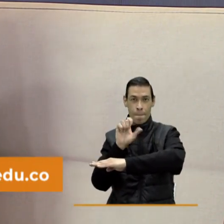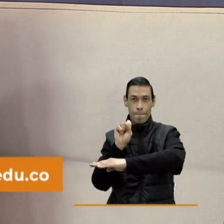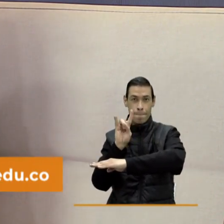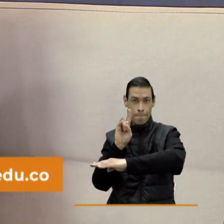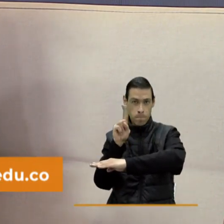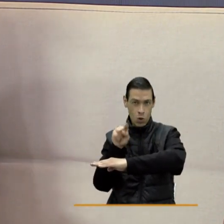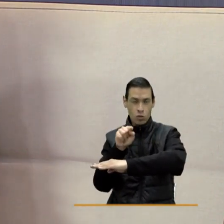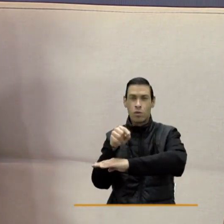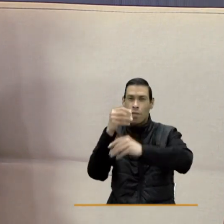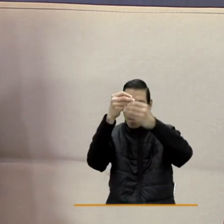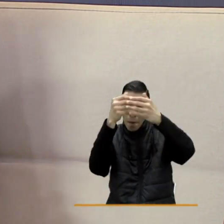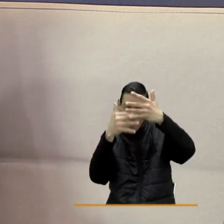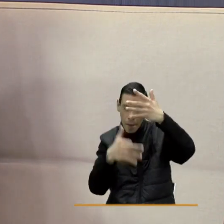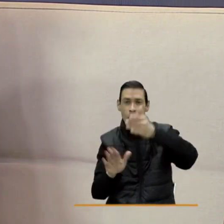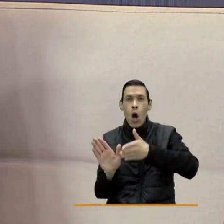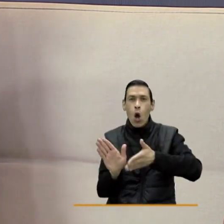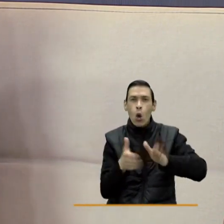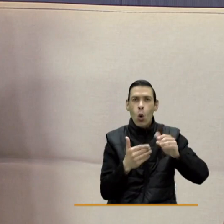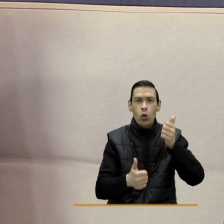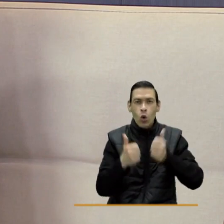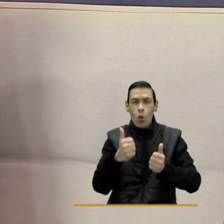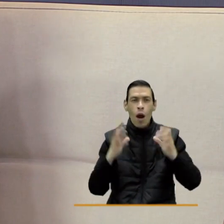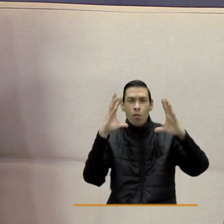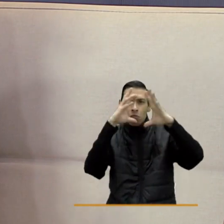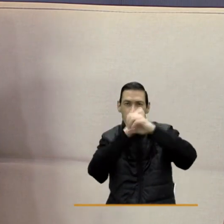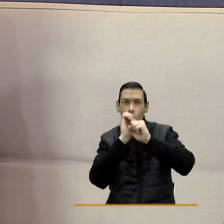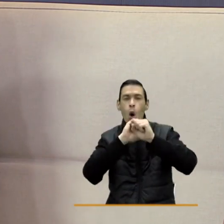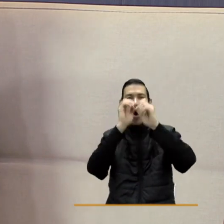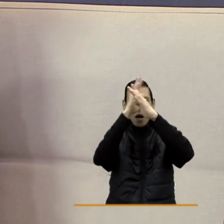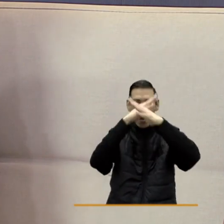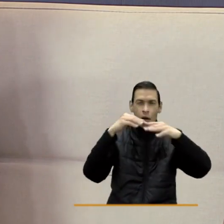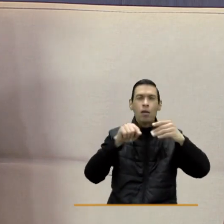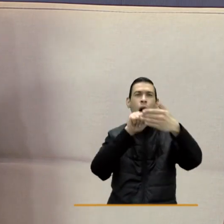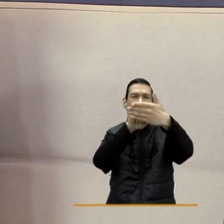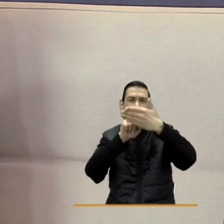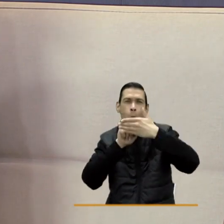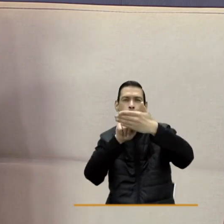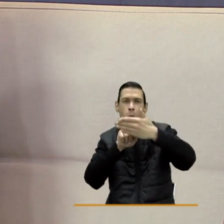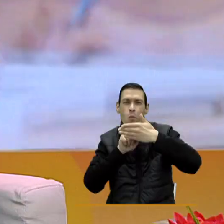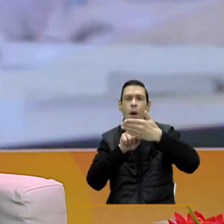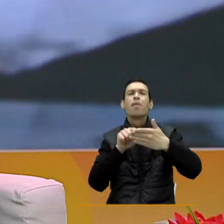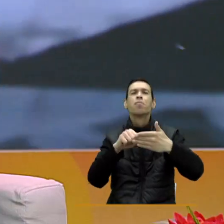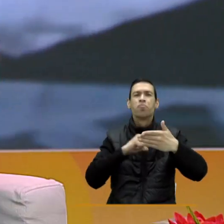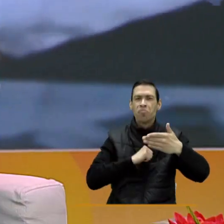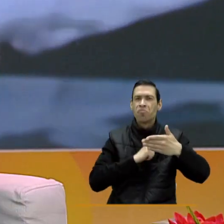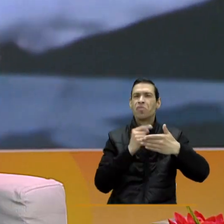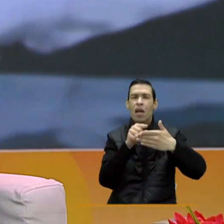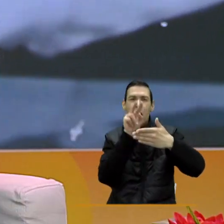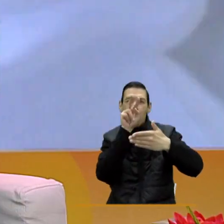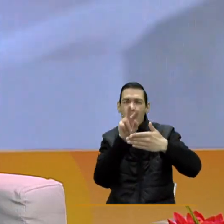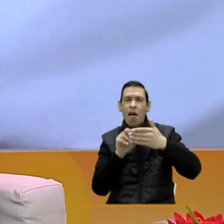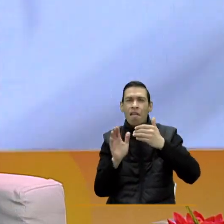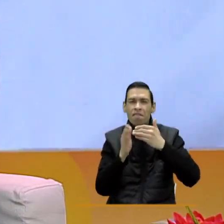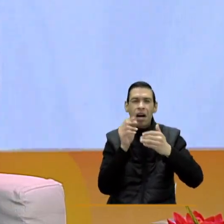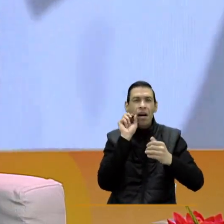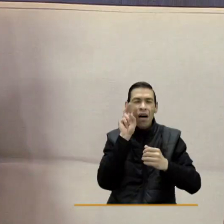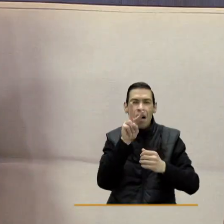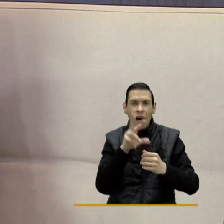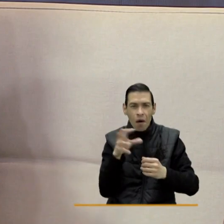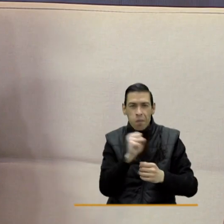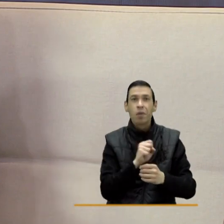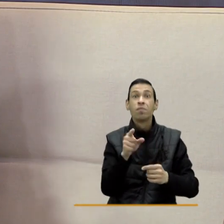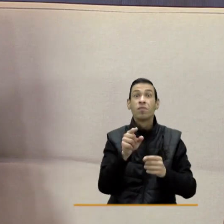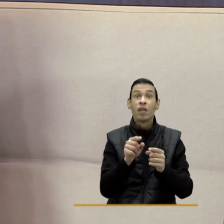que se están ofertando jornada nocturna o jornada madrugada ellos cada uno están identificados ingresan al portal